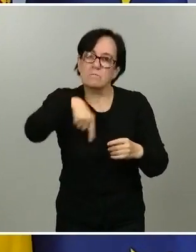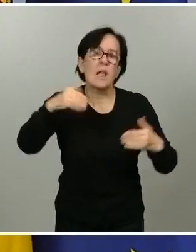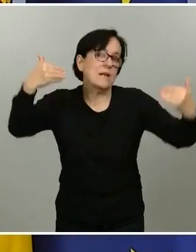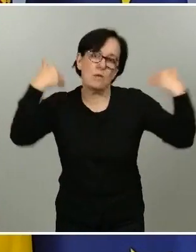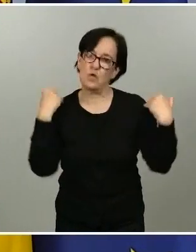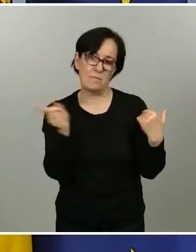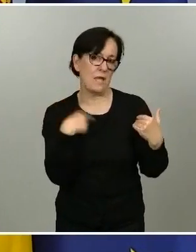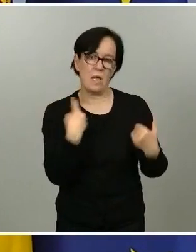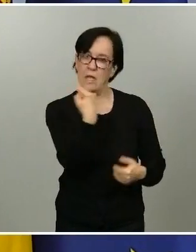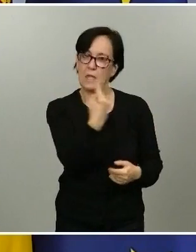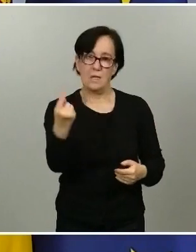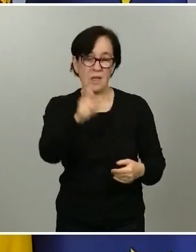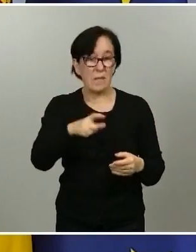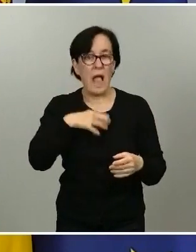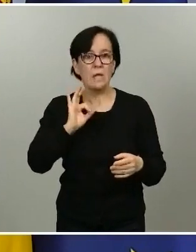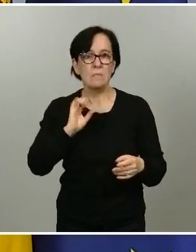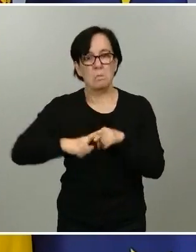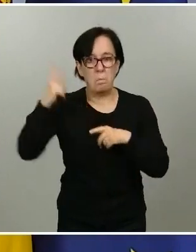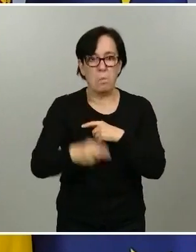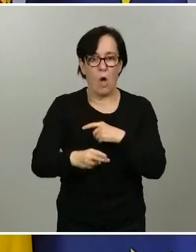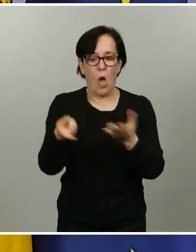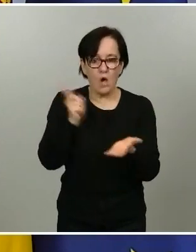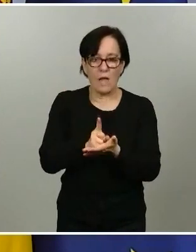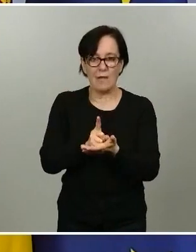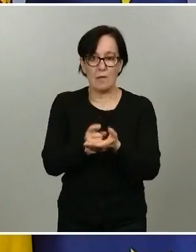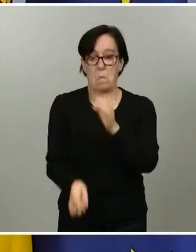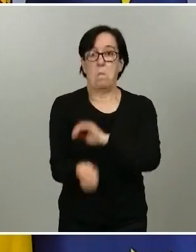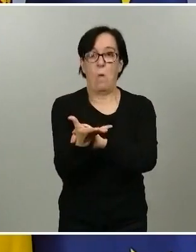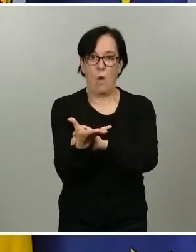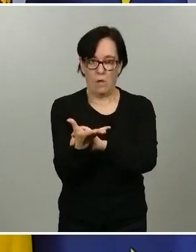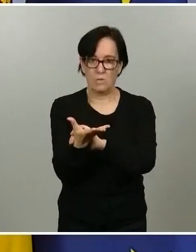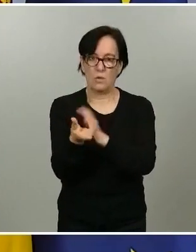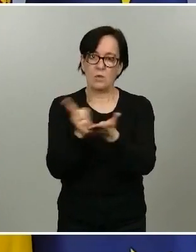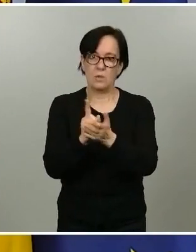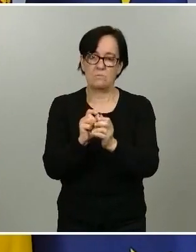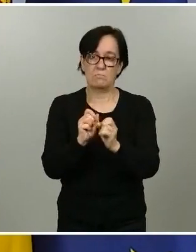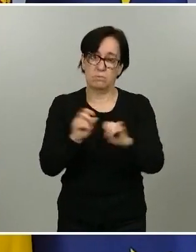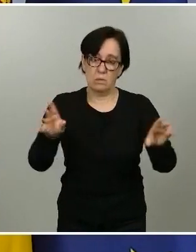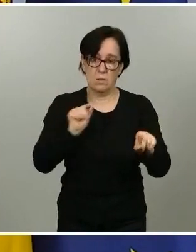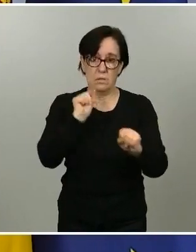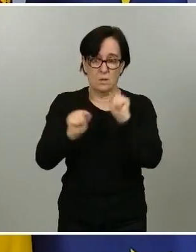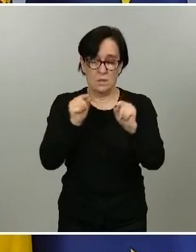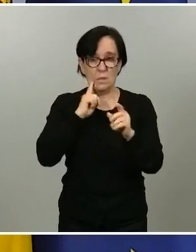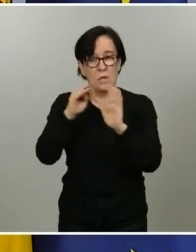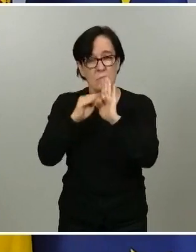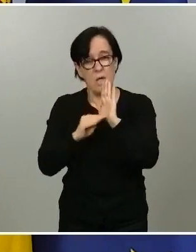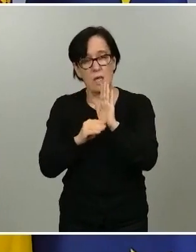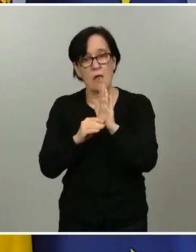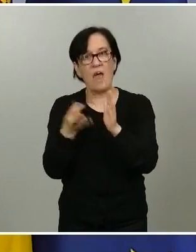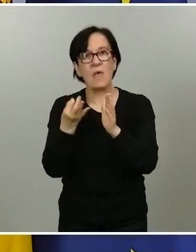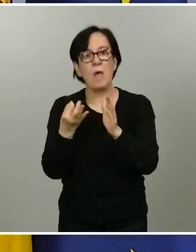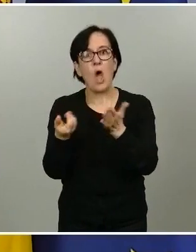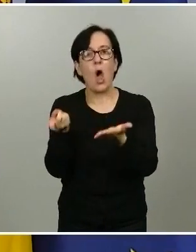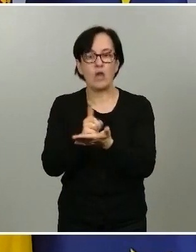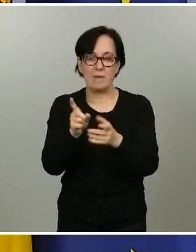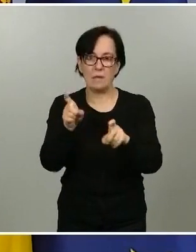para evitar esto, para evitar un rebrote, para evitar que haya que tomar medidas, eventualmente, de retroceso, etapas